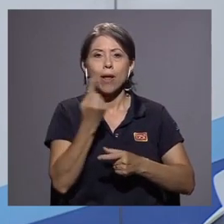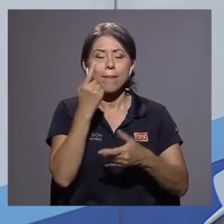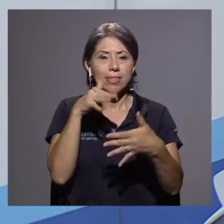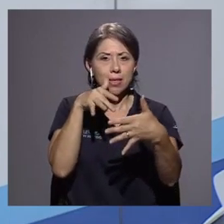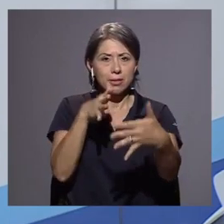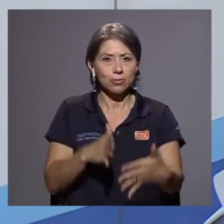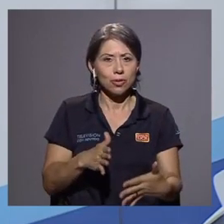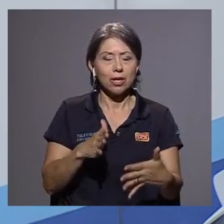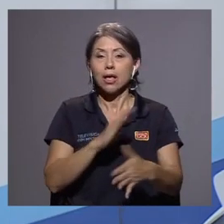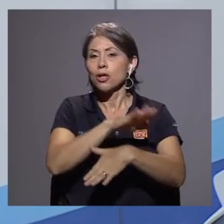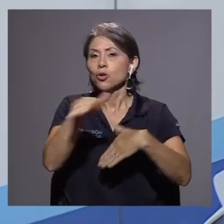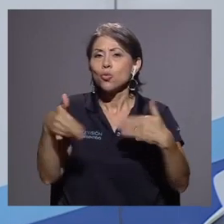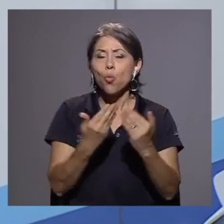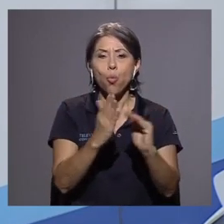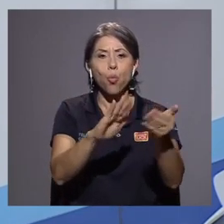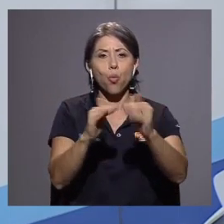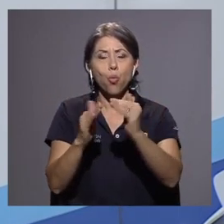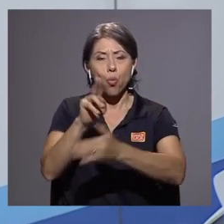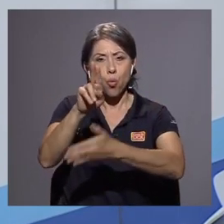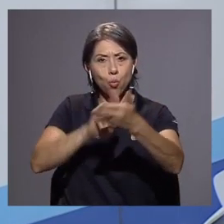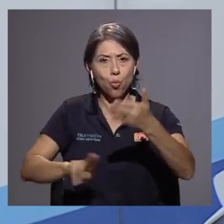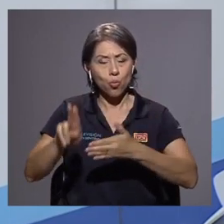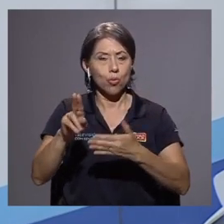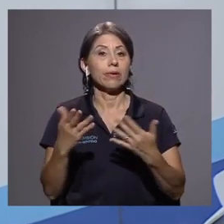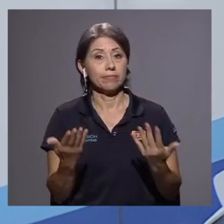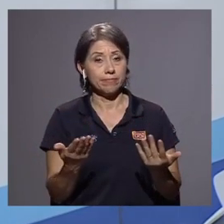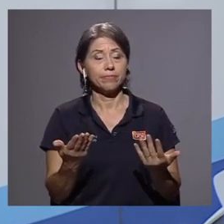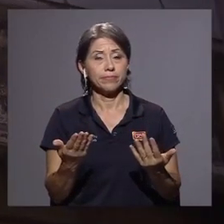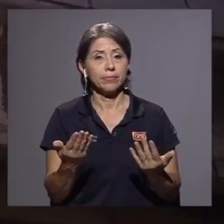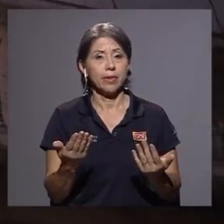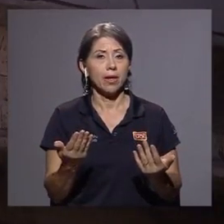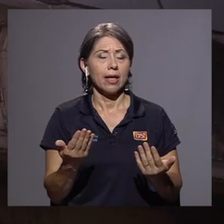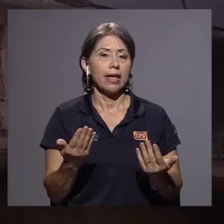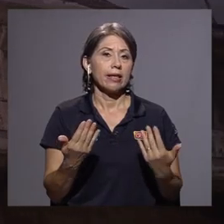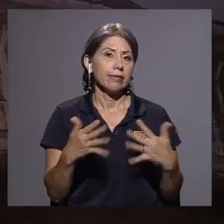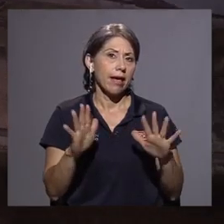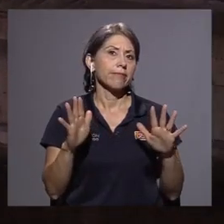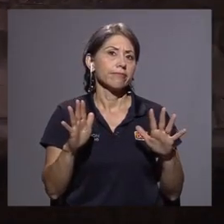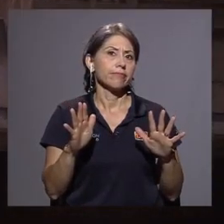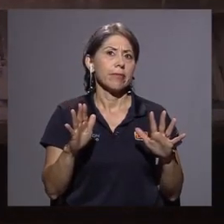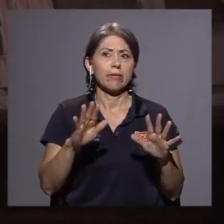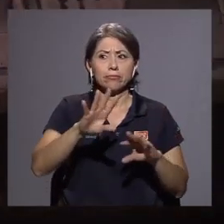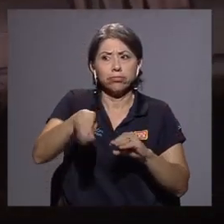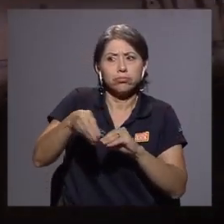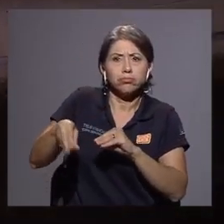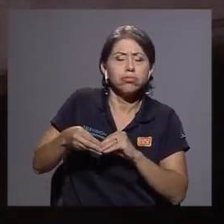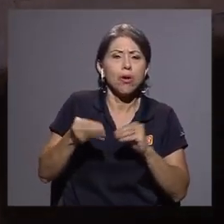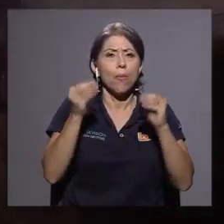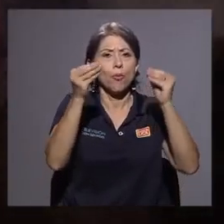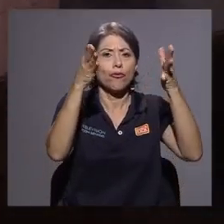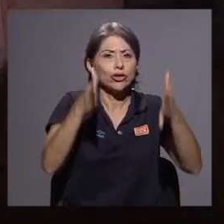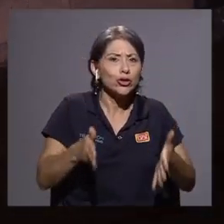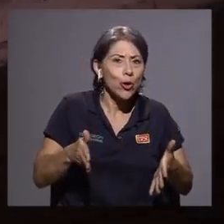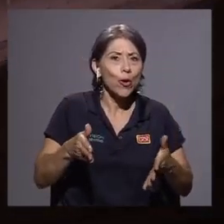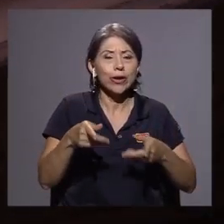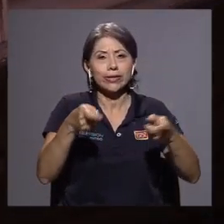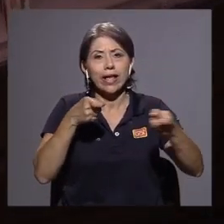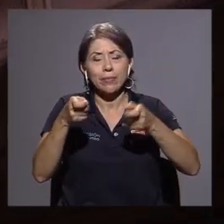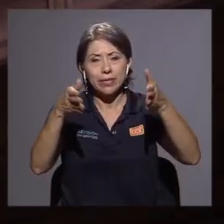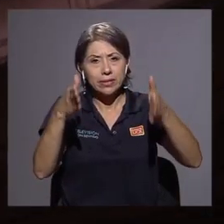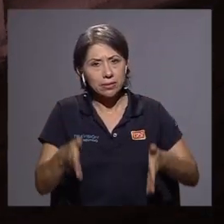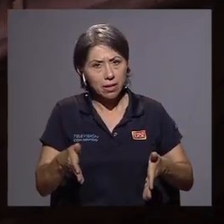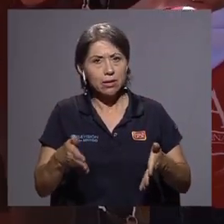estudiantil, sino para toda la comunidad universitaria. Como decías, se sumaron demasiados profesores, demasiados